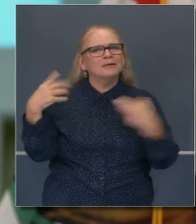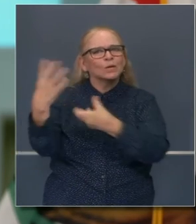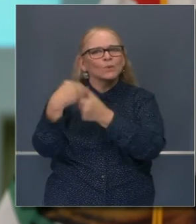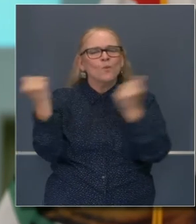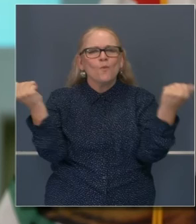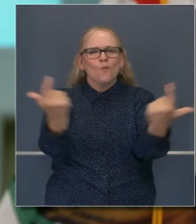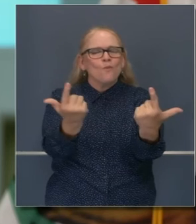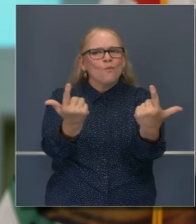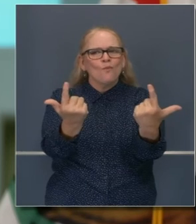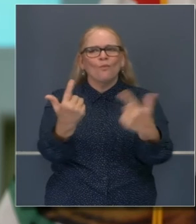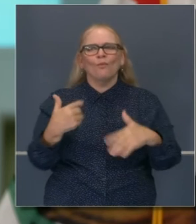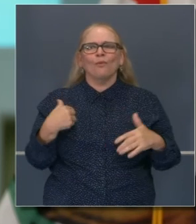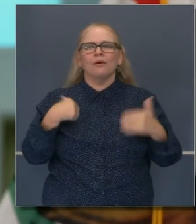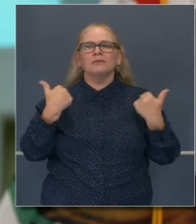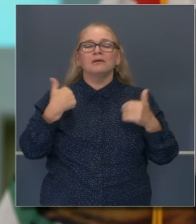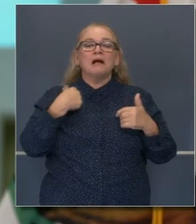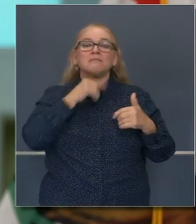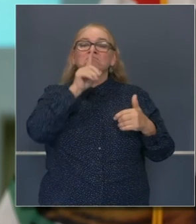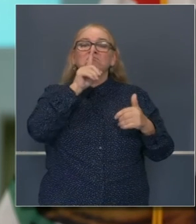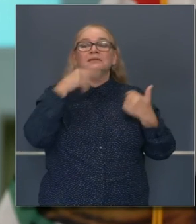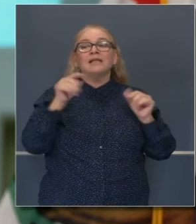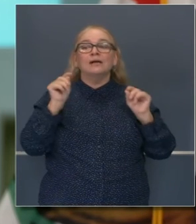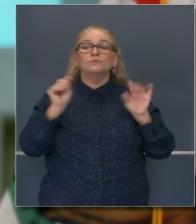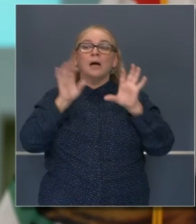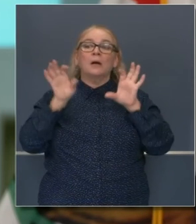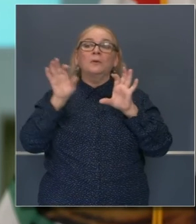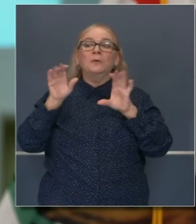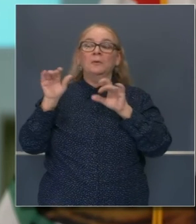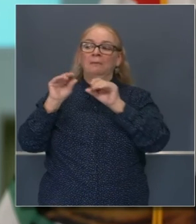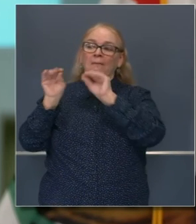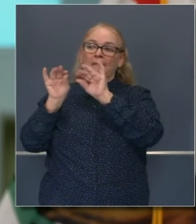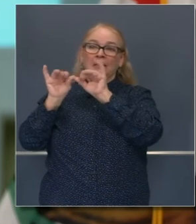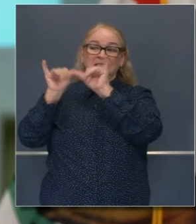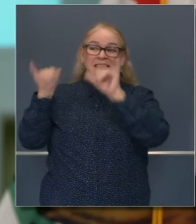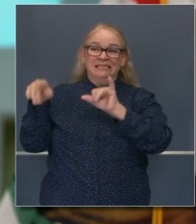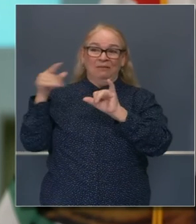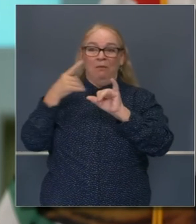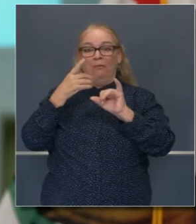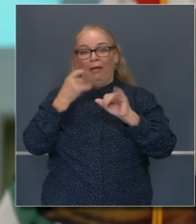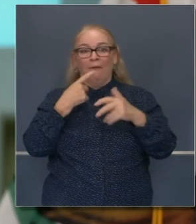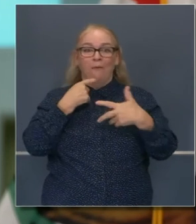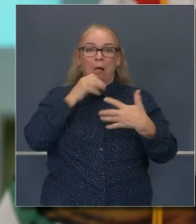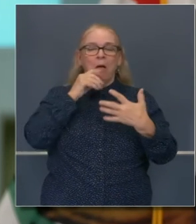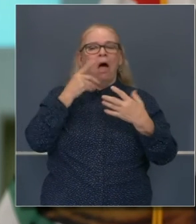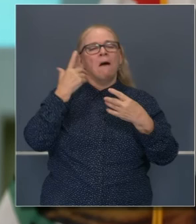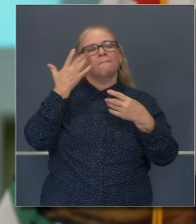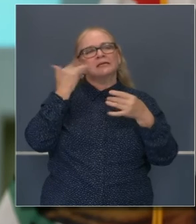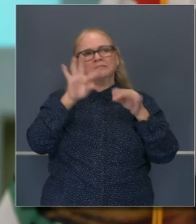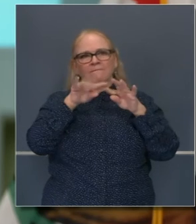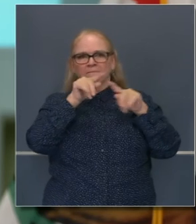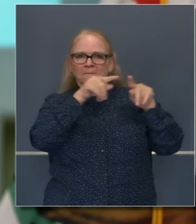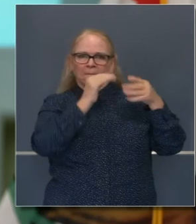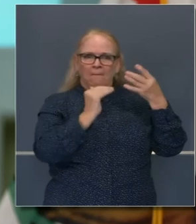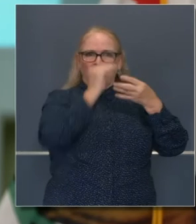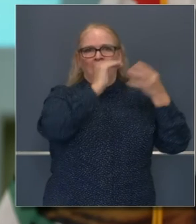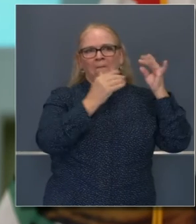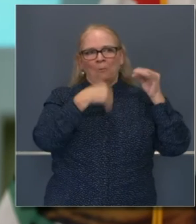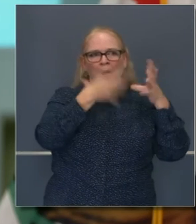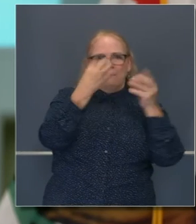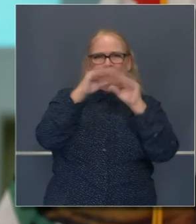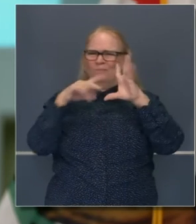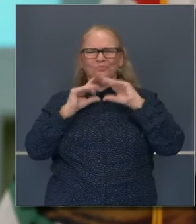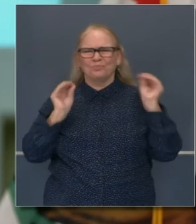creando un sistema para crear un panorama más favorable para algunos, pero no para otros miembros de la comunidad.